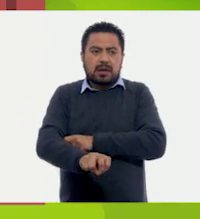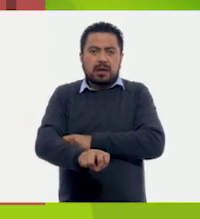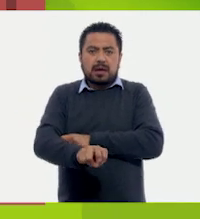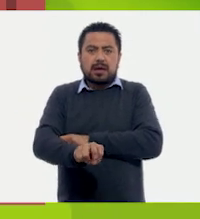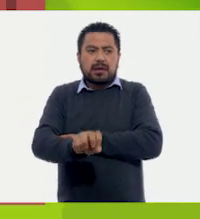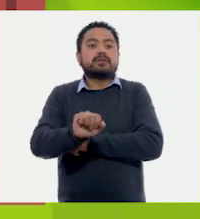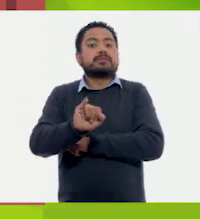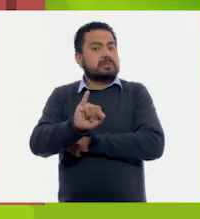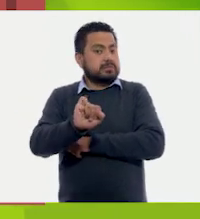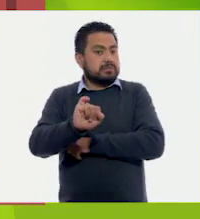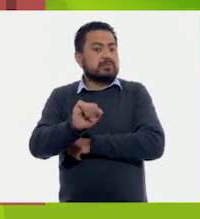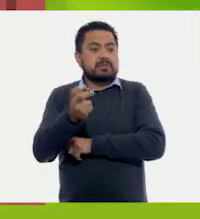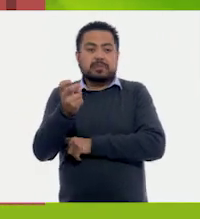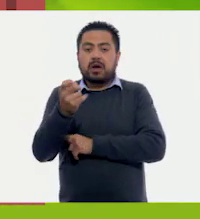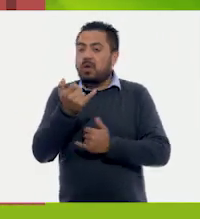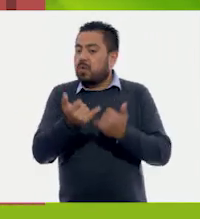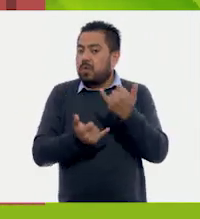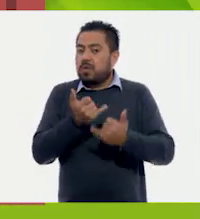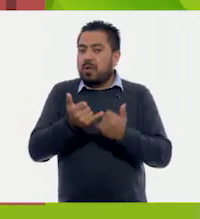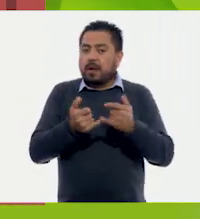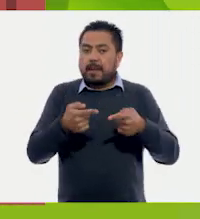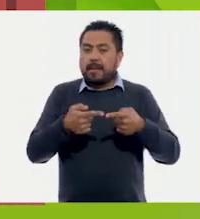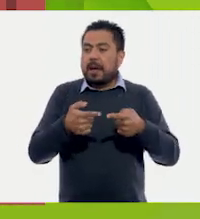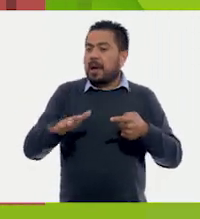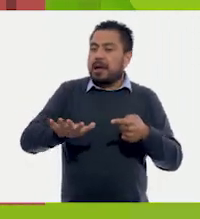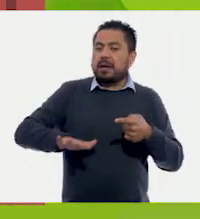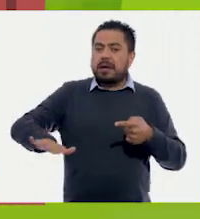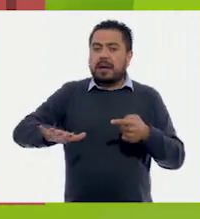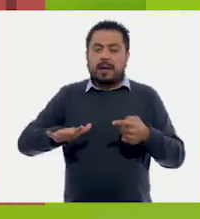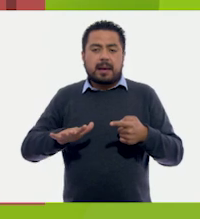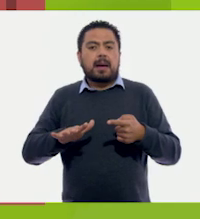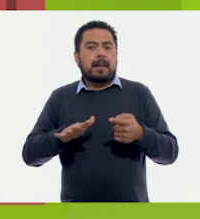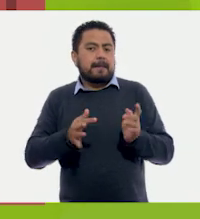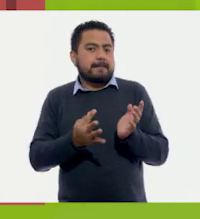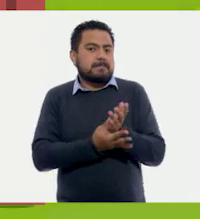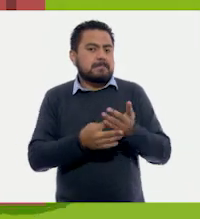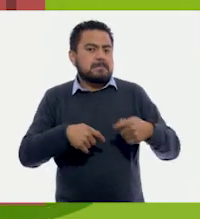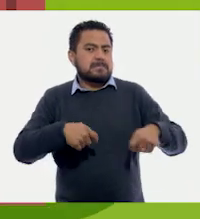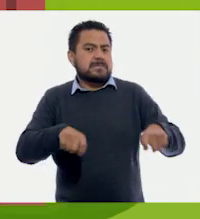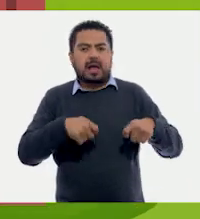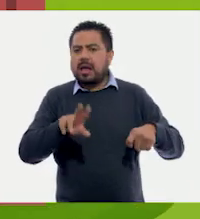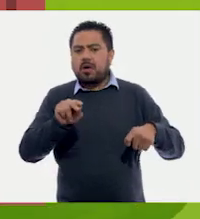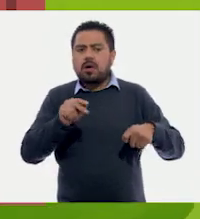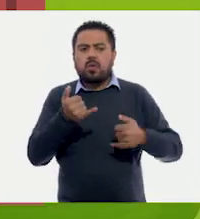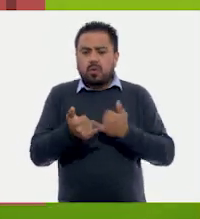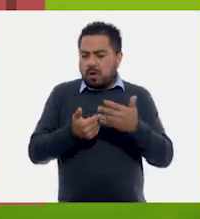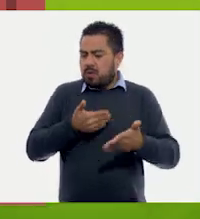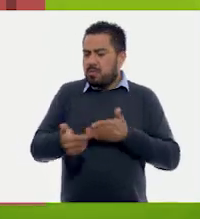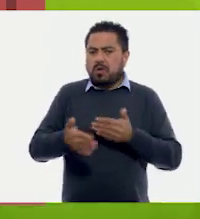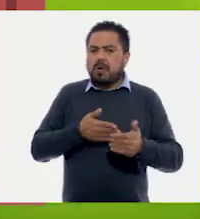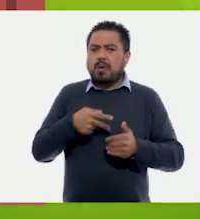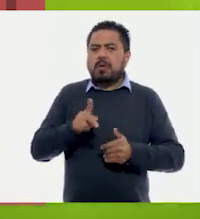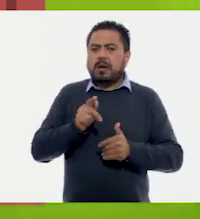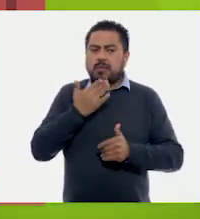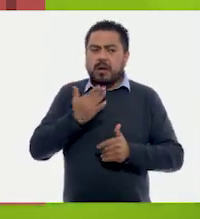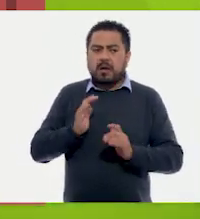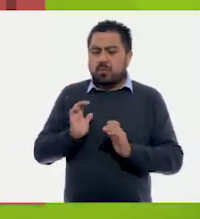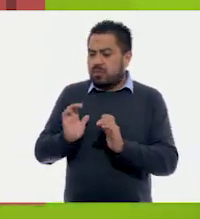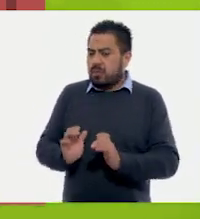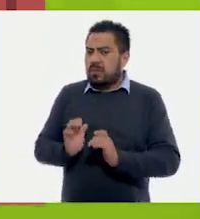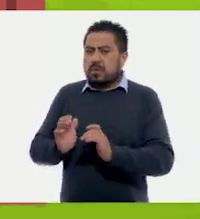Así es, Ojalá. Los juegos de este parque no son de plástico. Aunque no tienen juegos modernos, está muy bien cuidado.